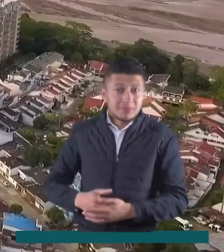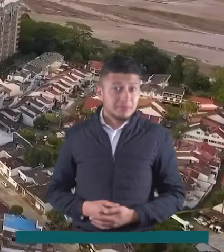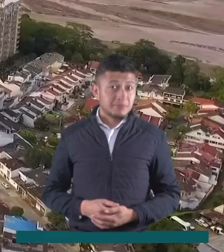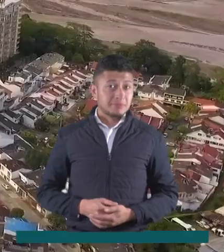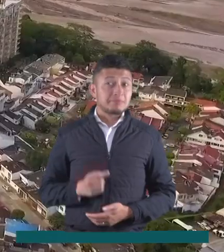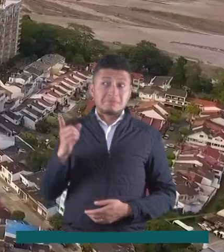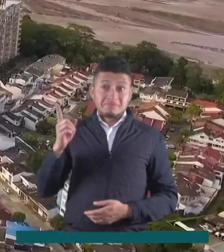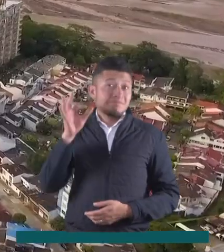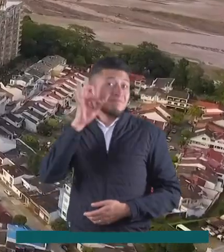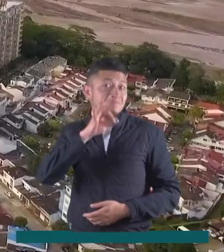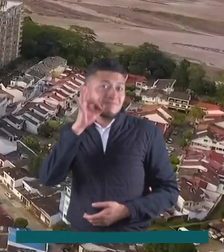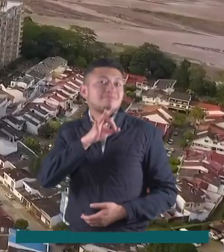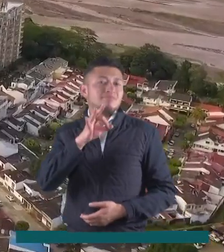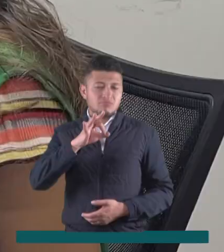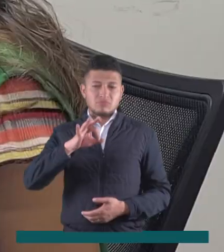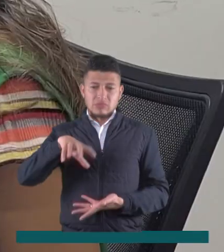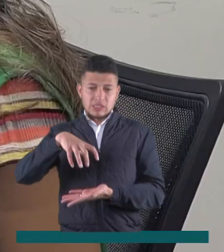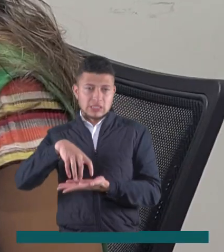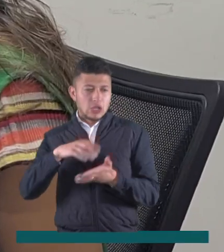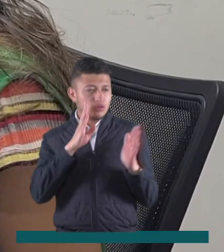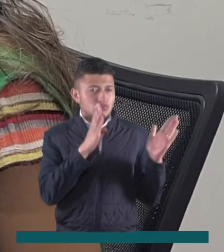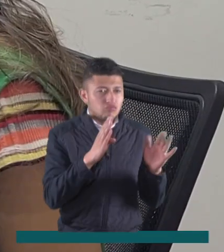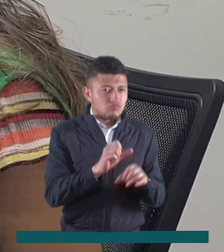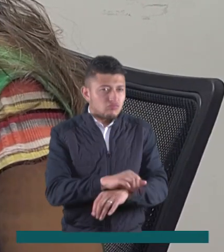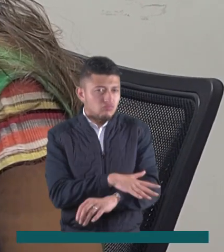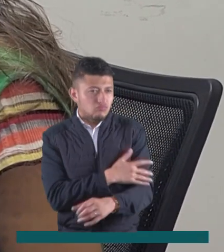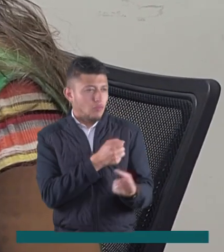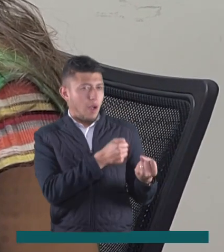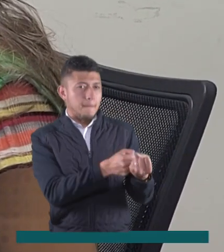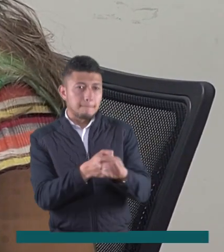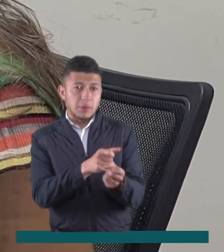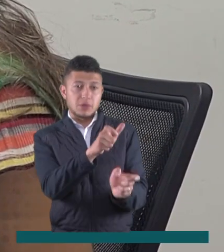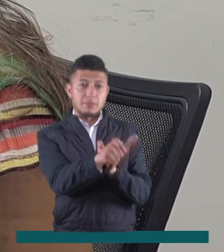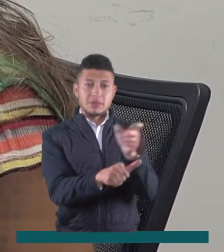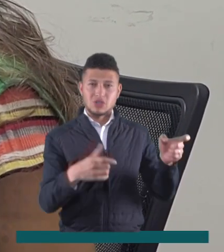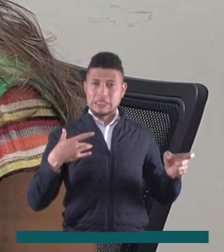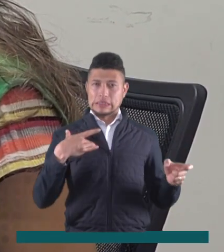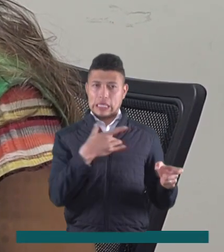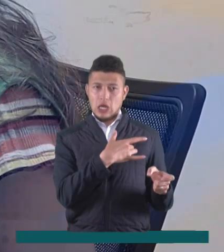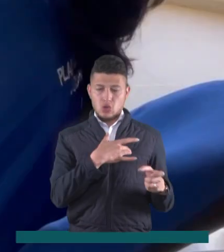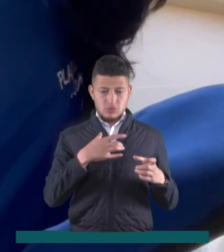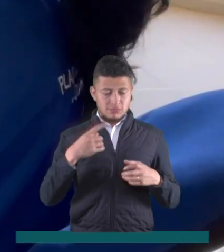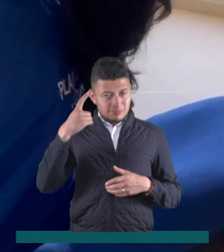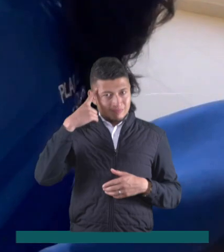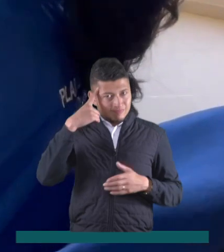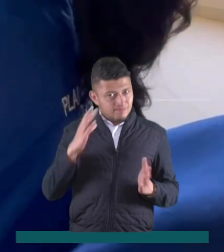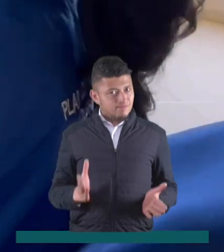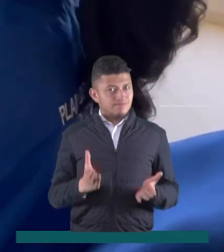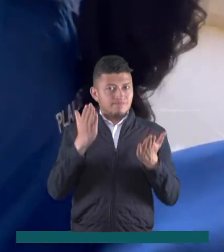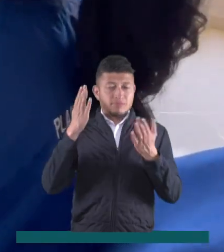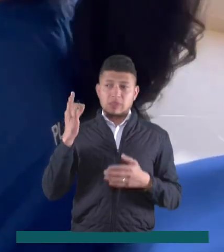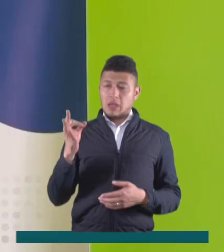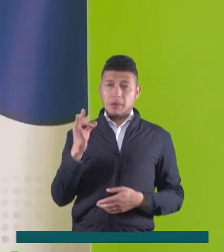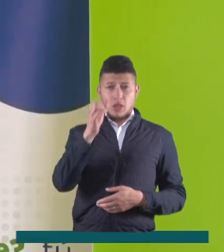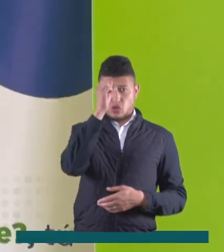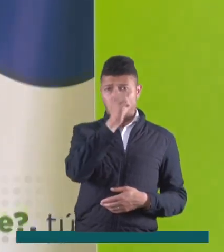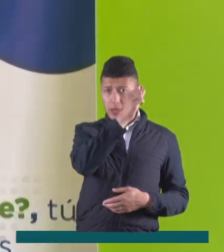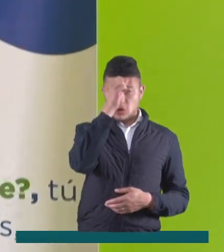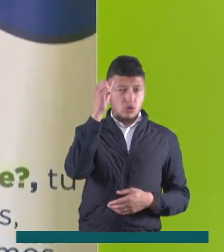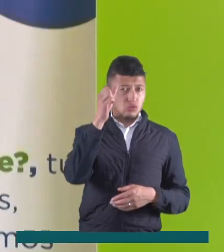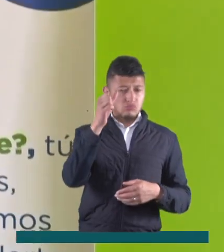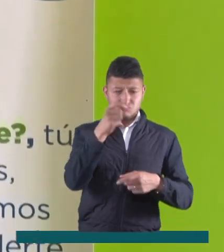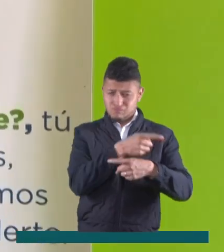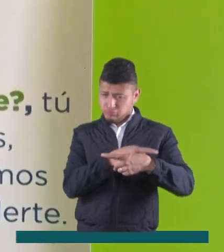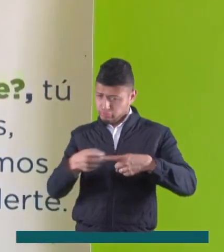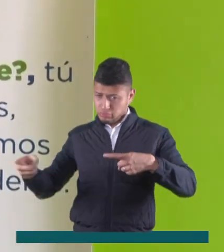En Villavicencio fue puesto en funcionamiento un centro de escucha y apoyo emocional para atender la salud mental de los ciudadanos. Funcionará de domingo a domingo